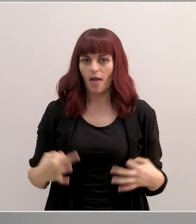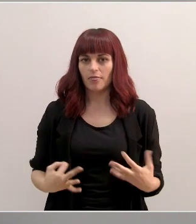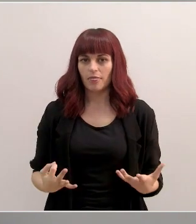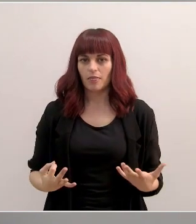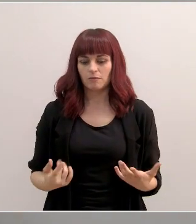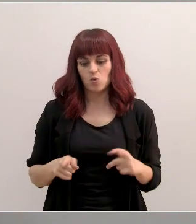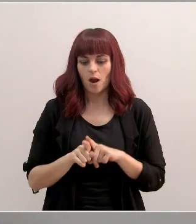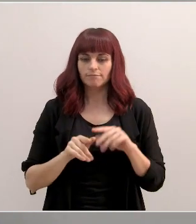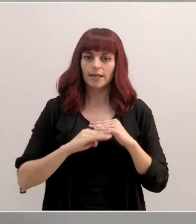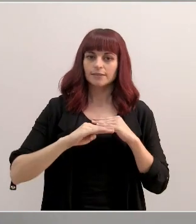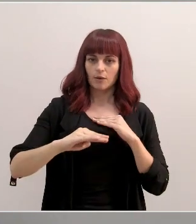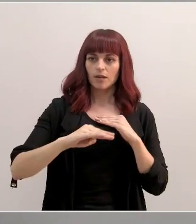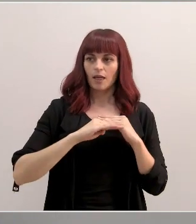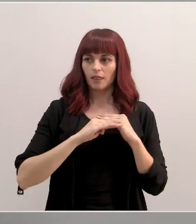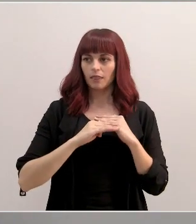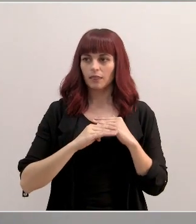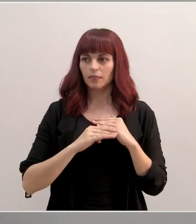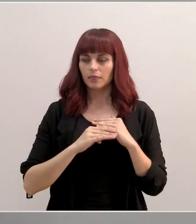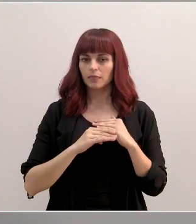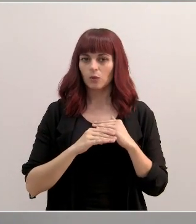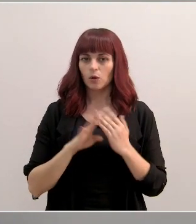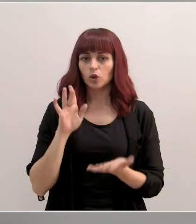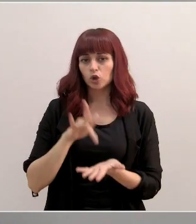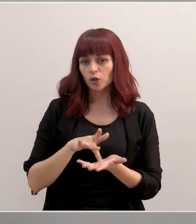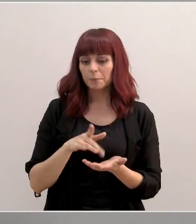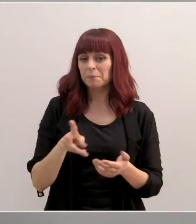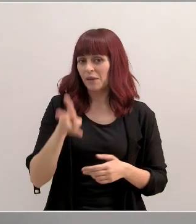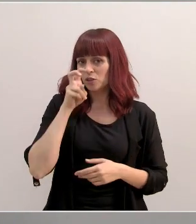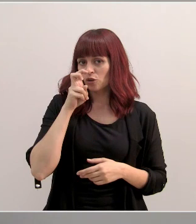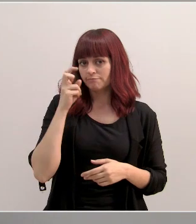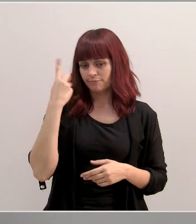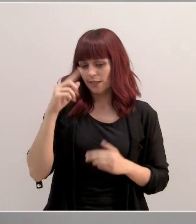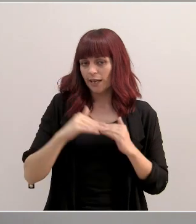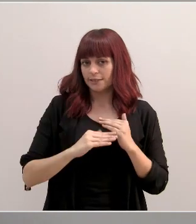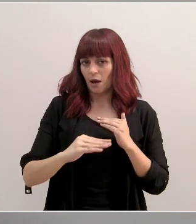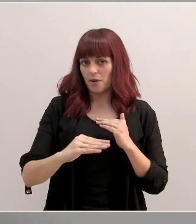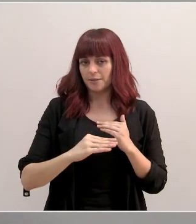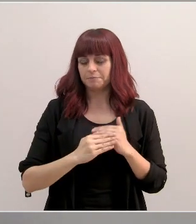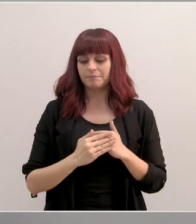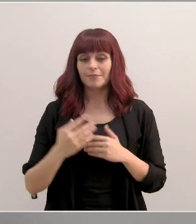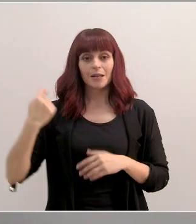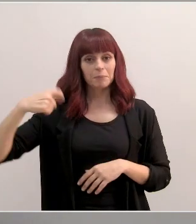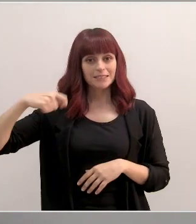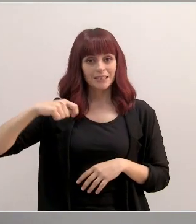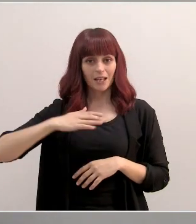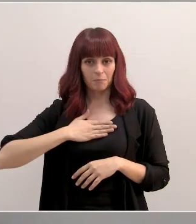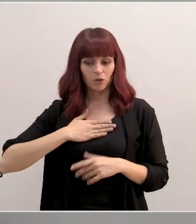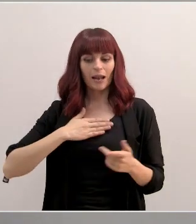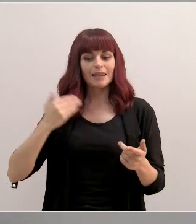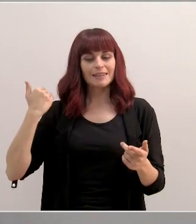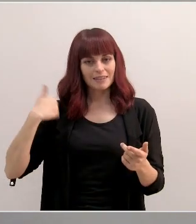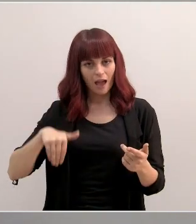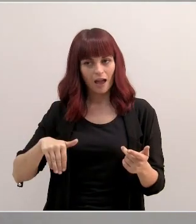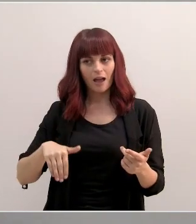una estabilidad a la hora de tener esa previsión. Y bueno, ya el presidente de la patronal ya acude,